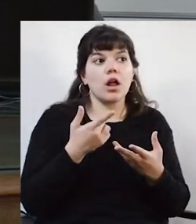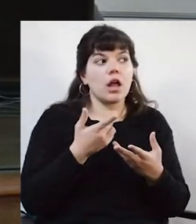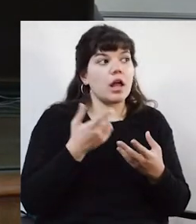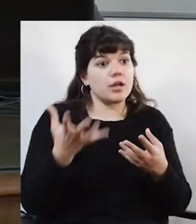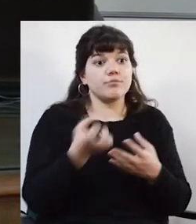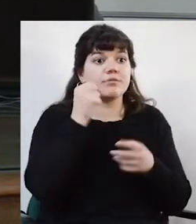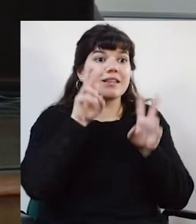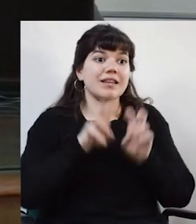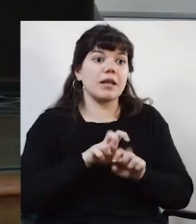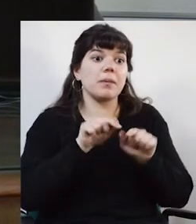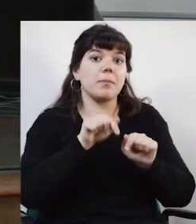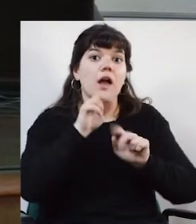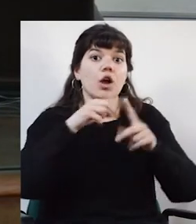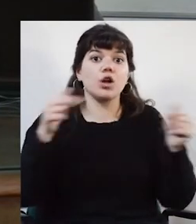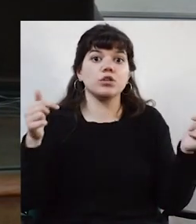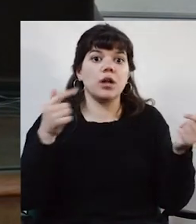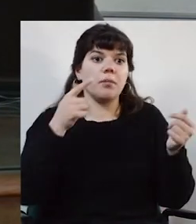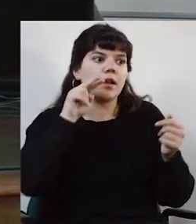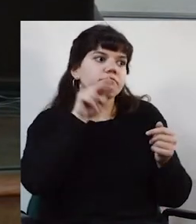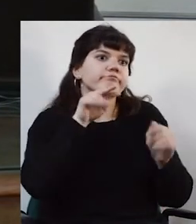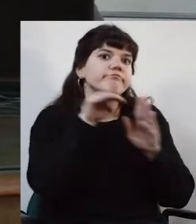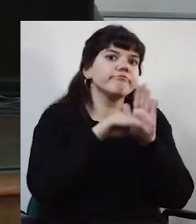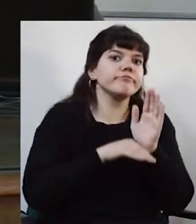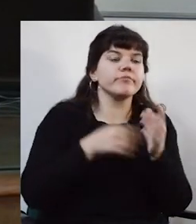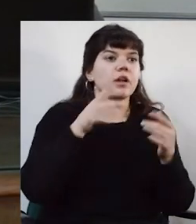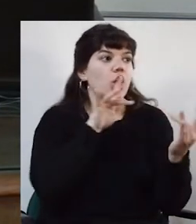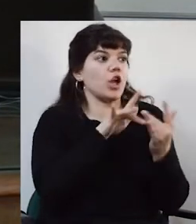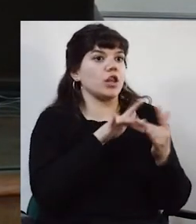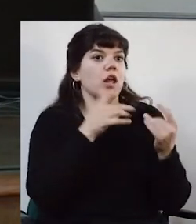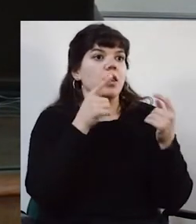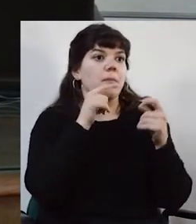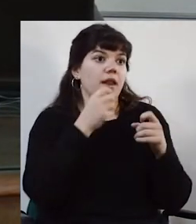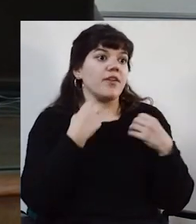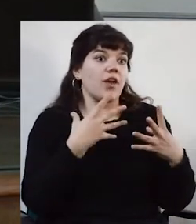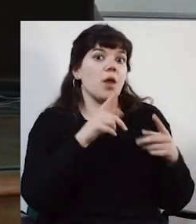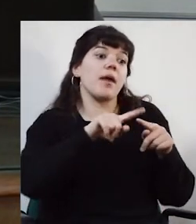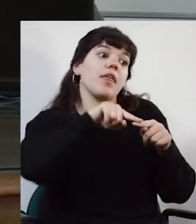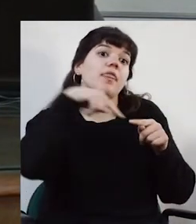encontrar elementos para poder evaluar redes, que le den valor para decir luego,